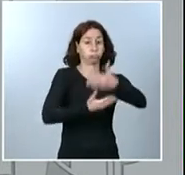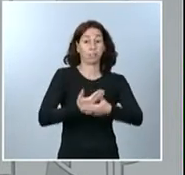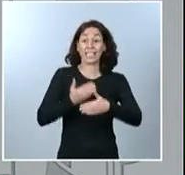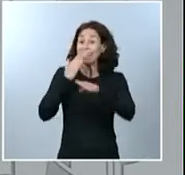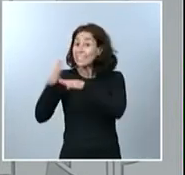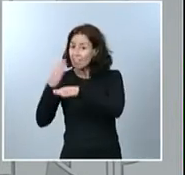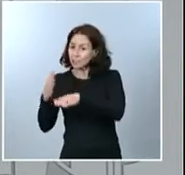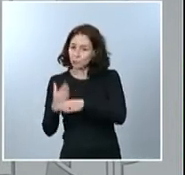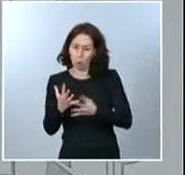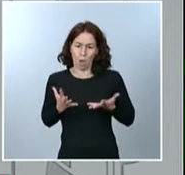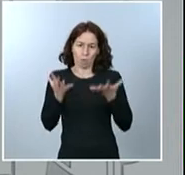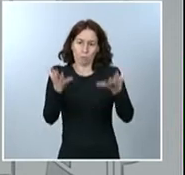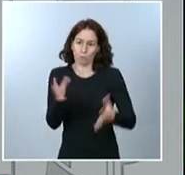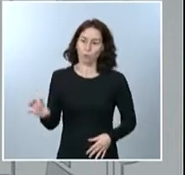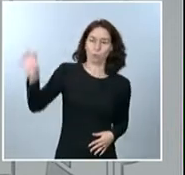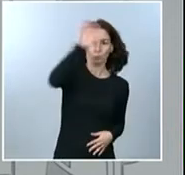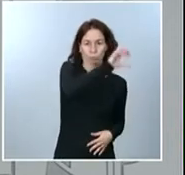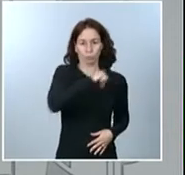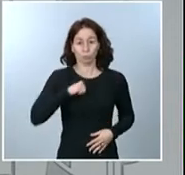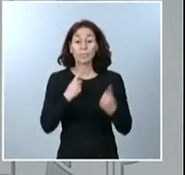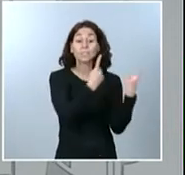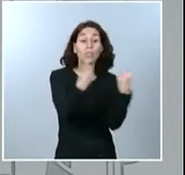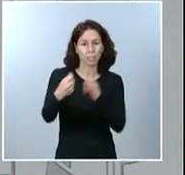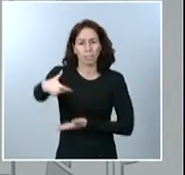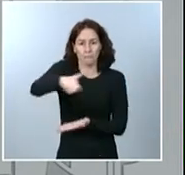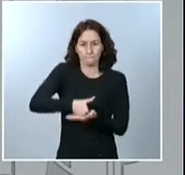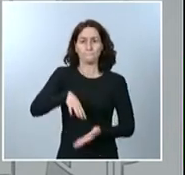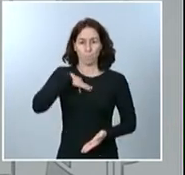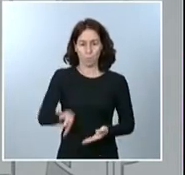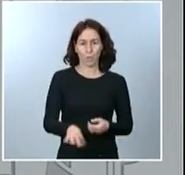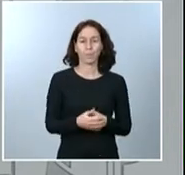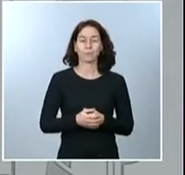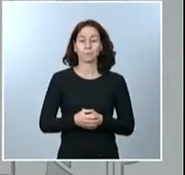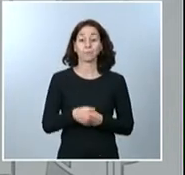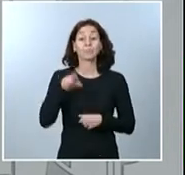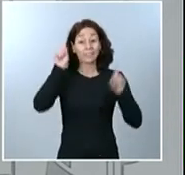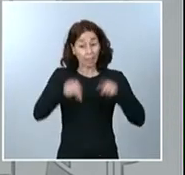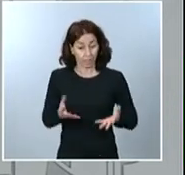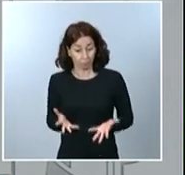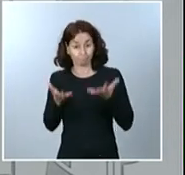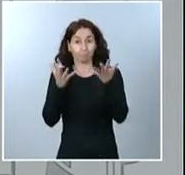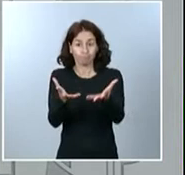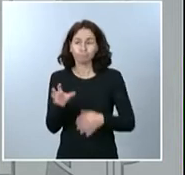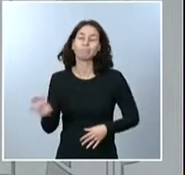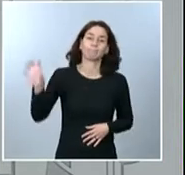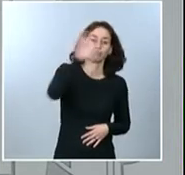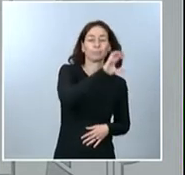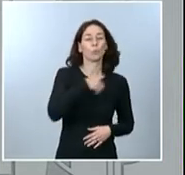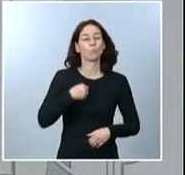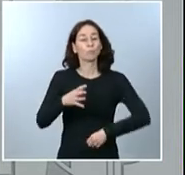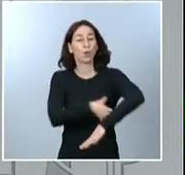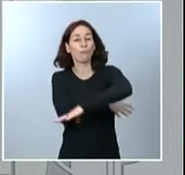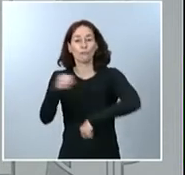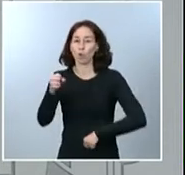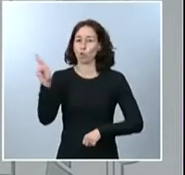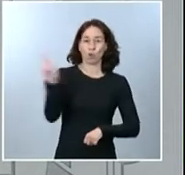autónomas. También, como saben, hemos proporcionado a los gobiernos autonómicos un fondo no reembolsable que asciende a 16.000